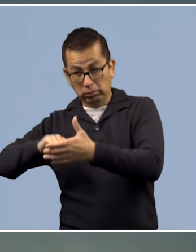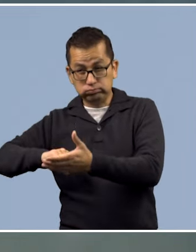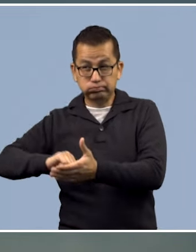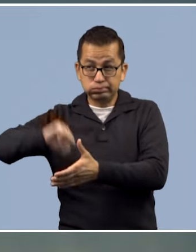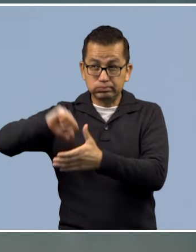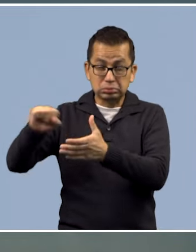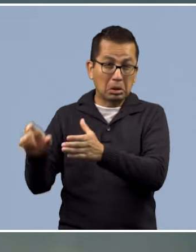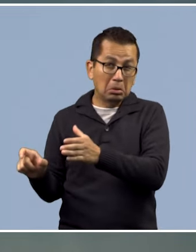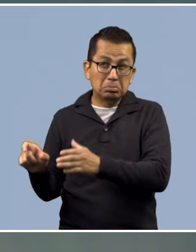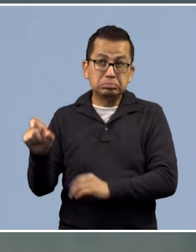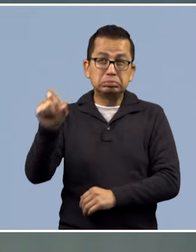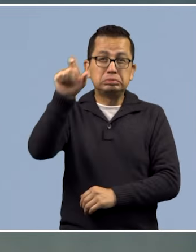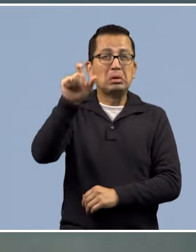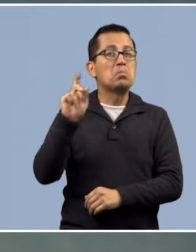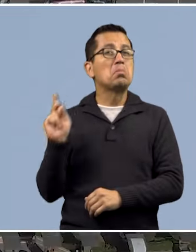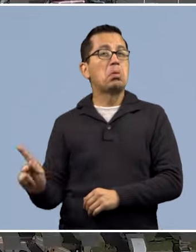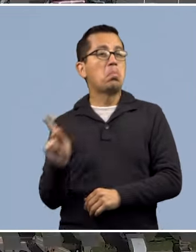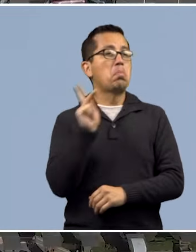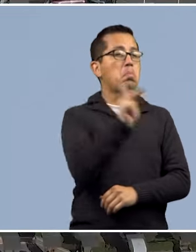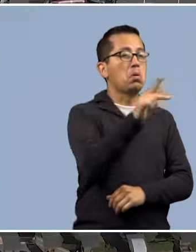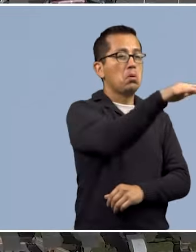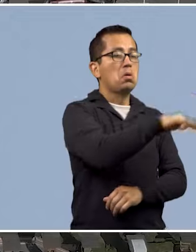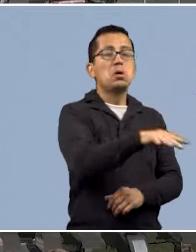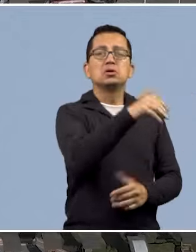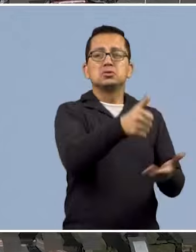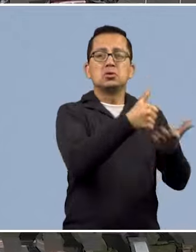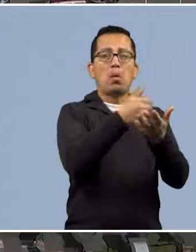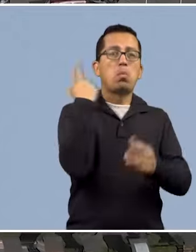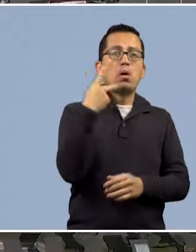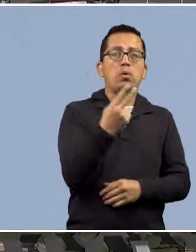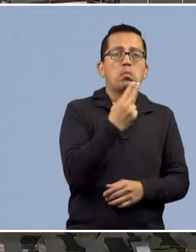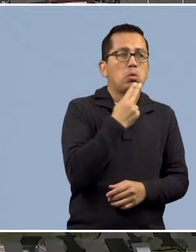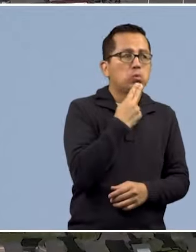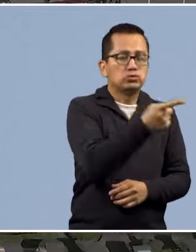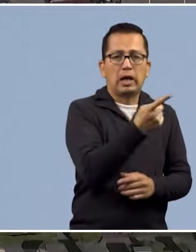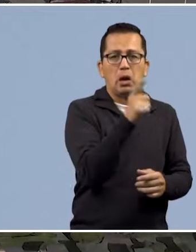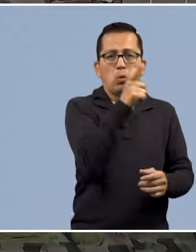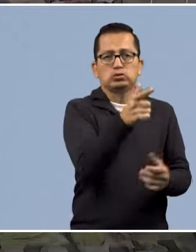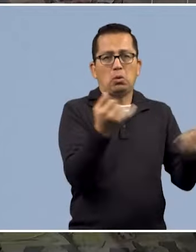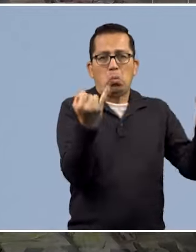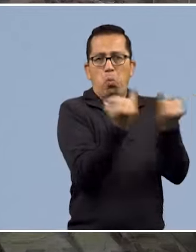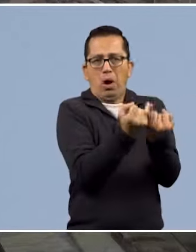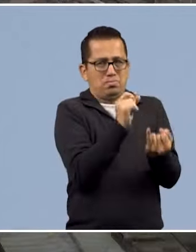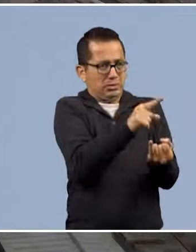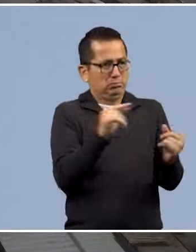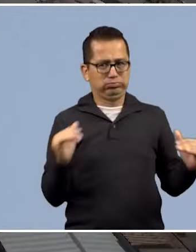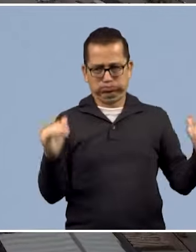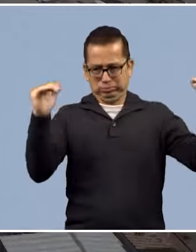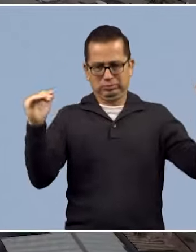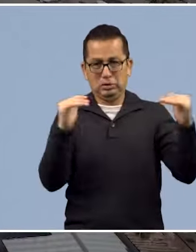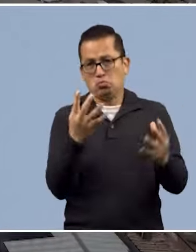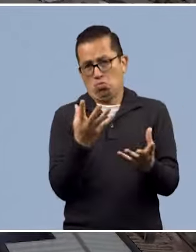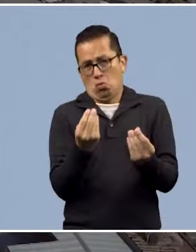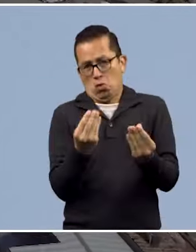sistema Lerma Kutzamala es la misma energía que consume la ciudad de Puebla. Es de una dimensión colosal.